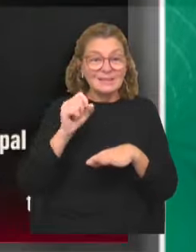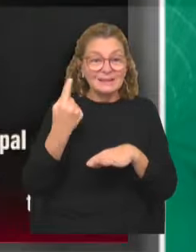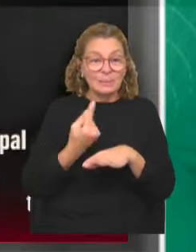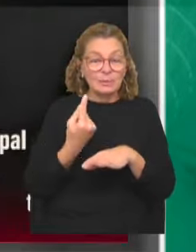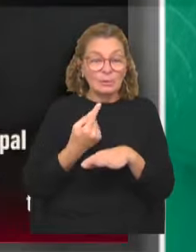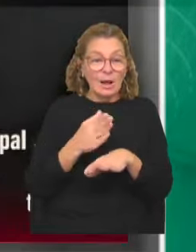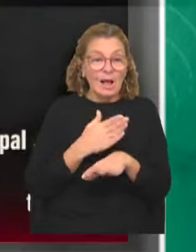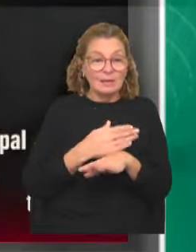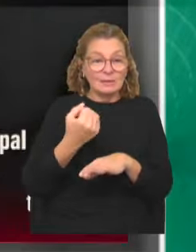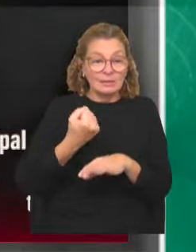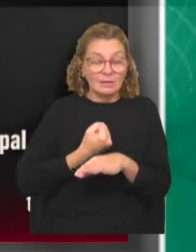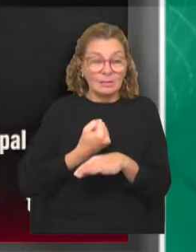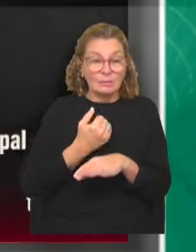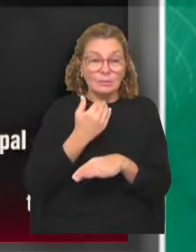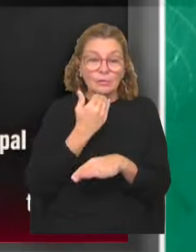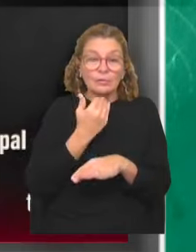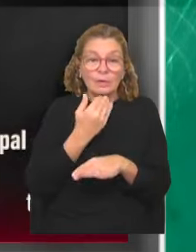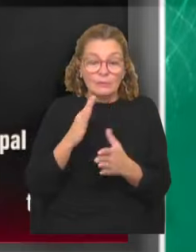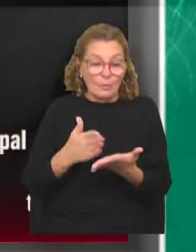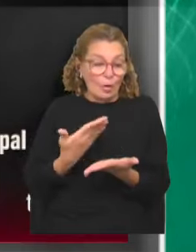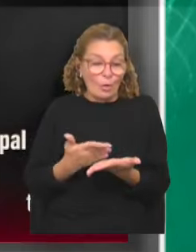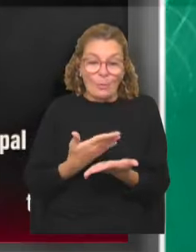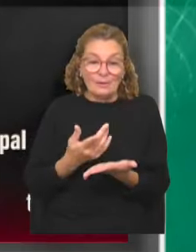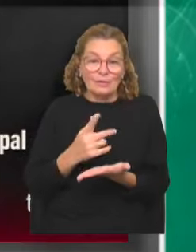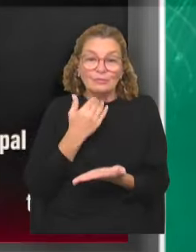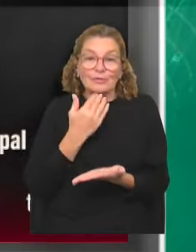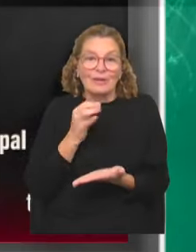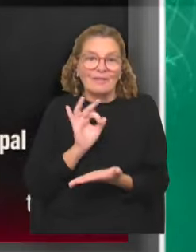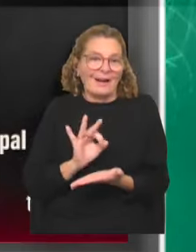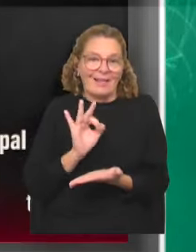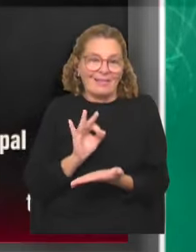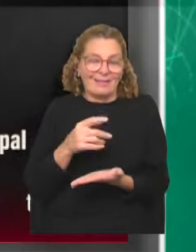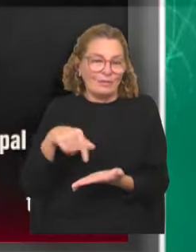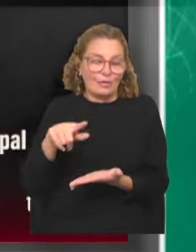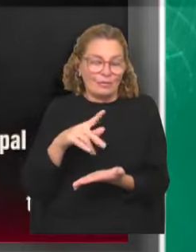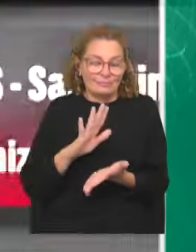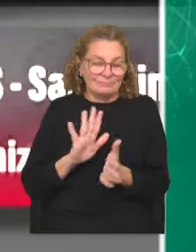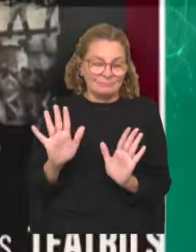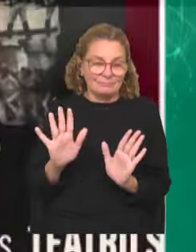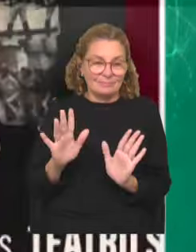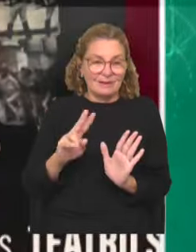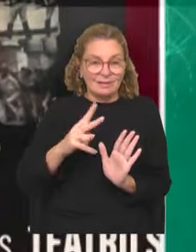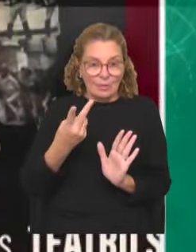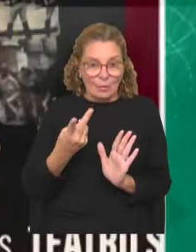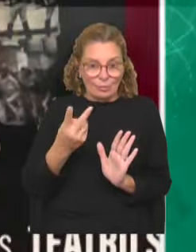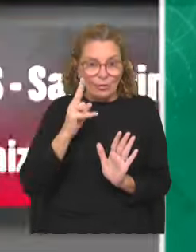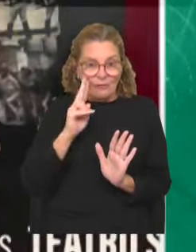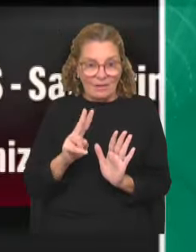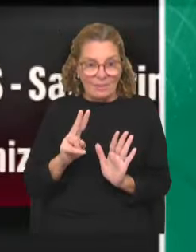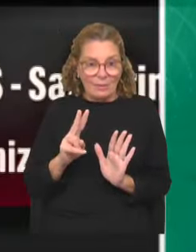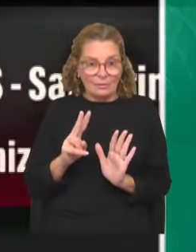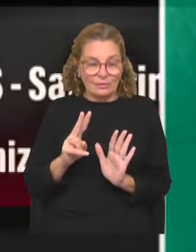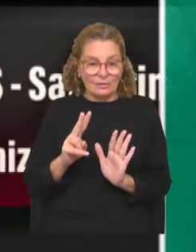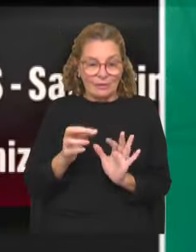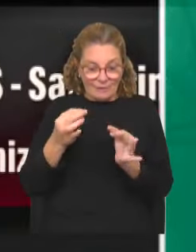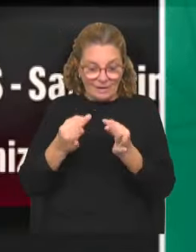antes del asesinato? No hay ningún documento y nadie lo sabe, ni lo sabrá. Y el segundo cuadro lo llamamos lo